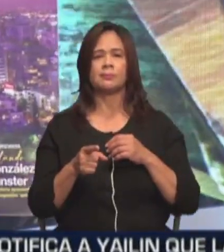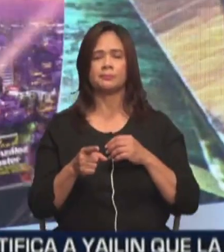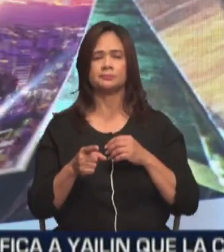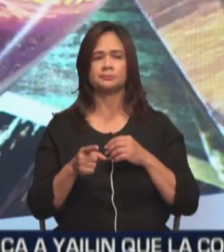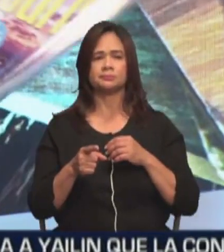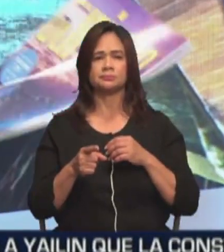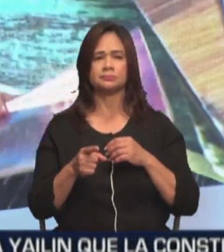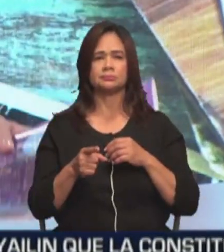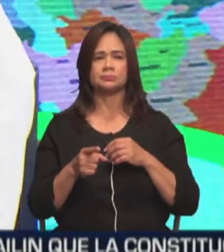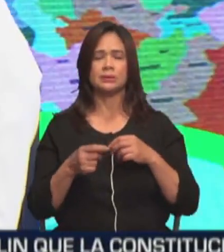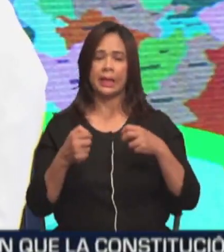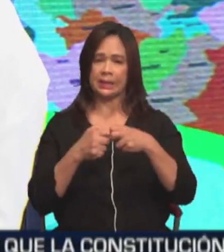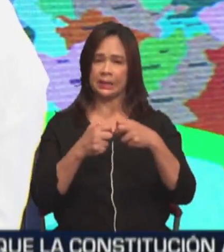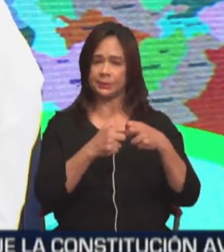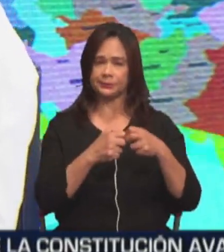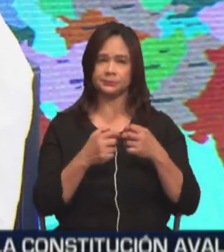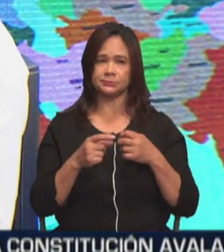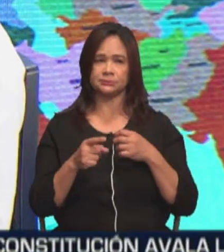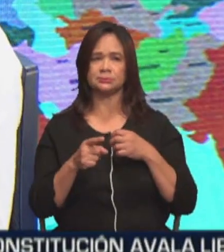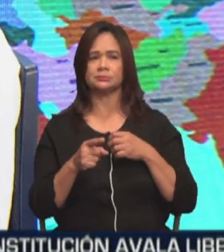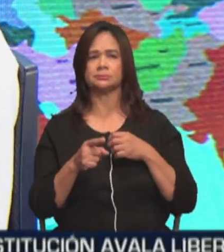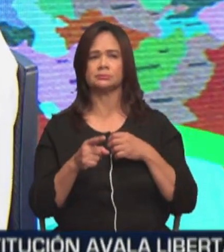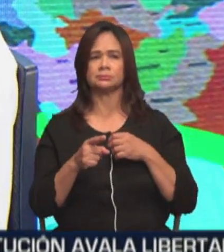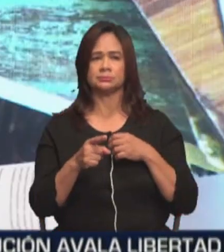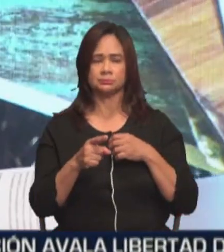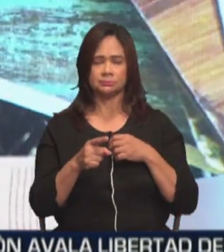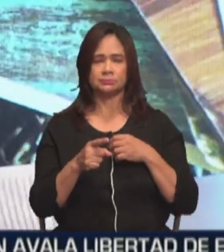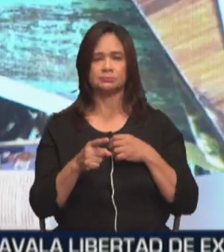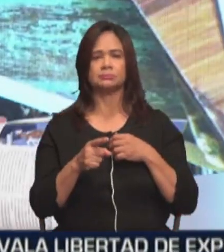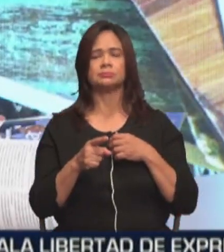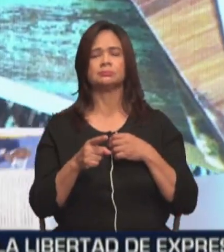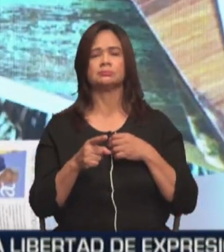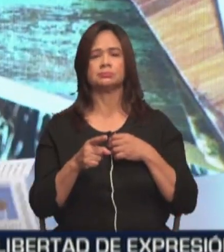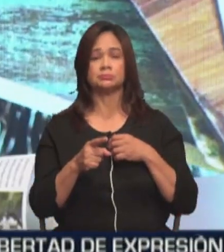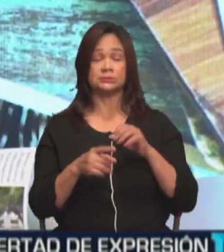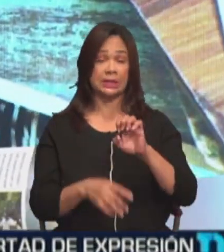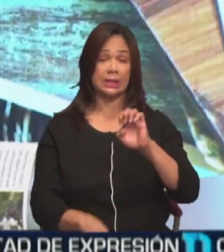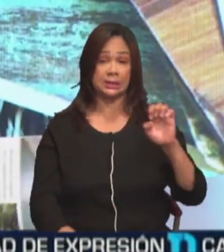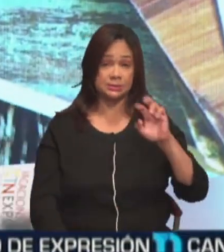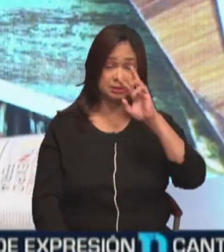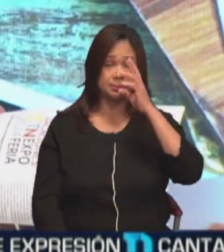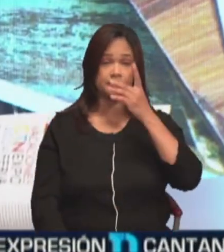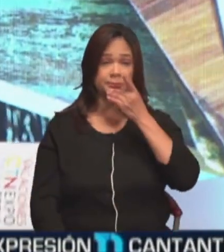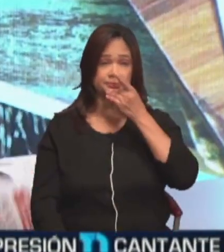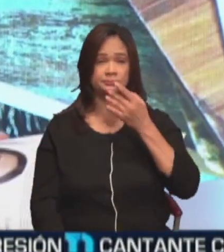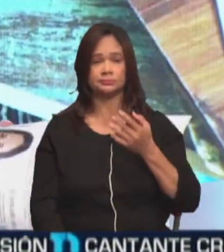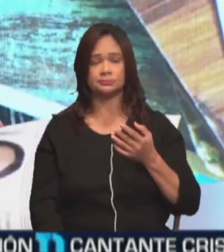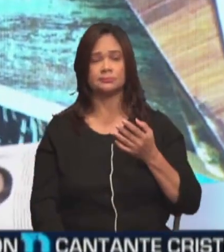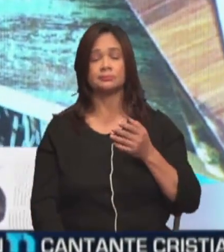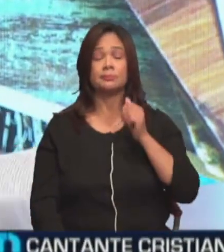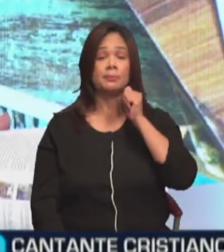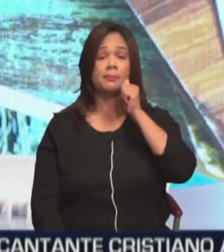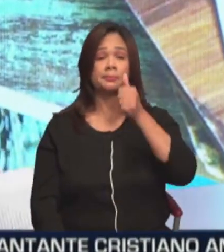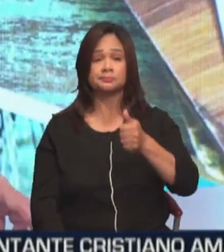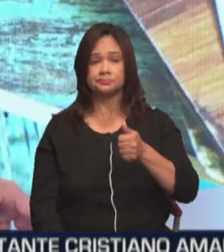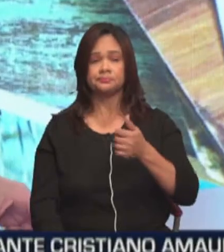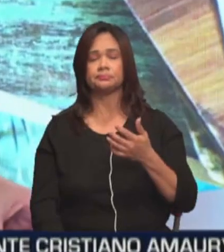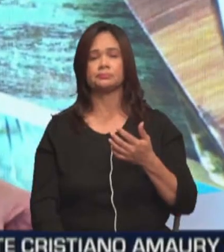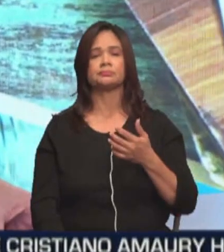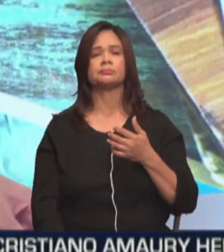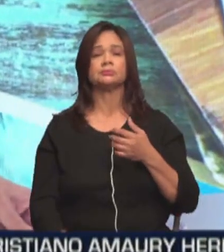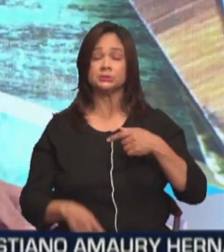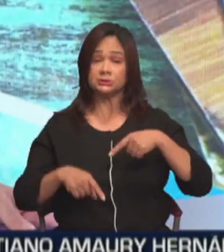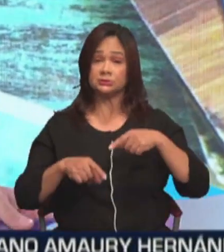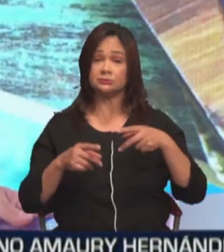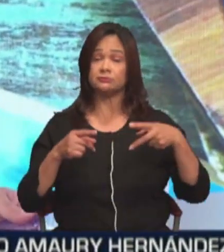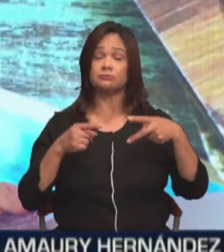eléctrico. El hombre de Cepén allá en la zona este del país. Ya saben, mañana se van a encontrar, si van a